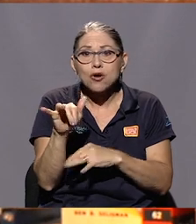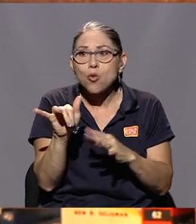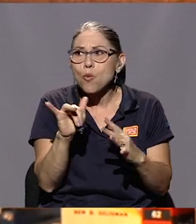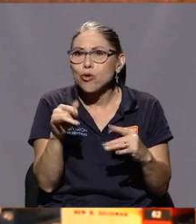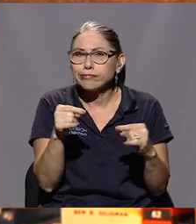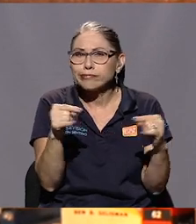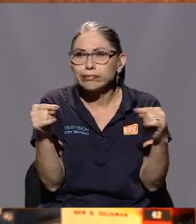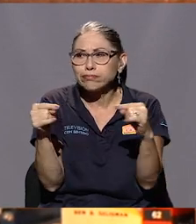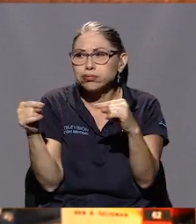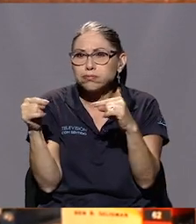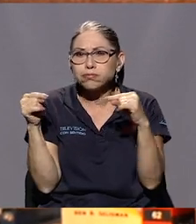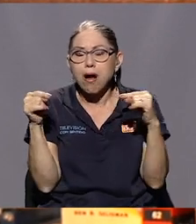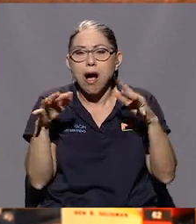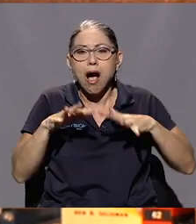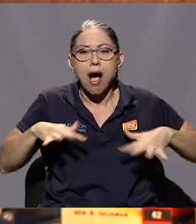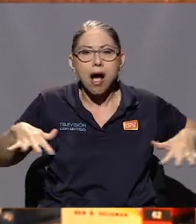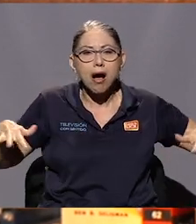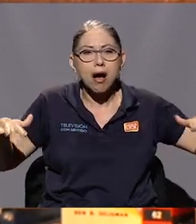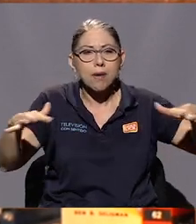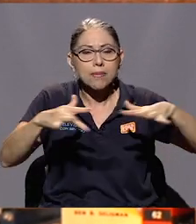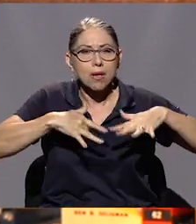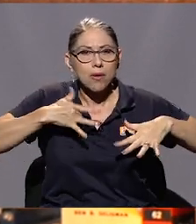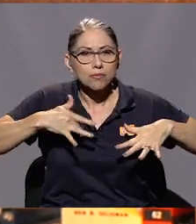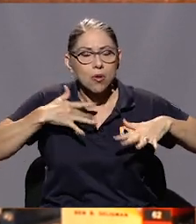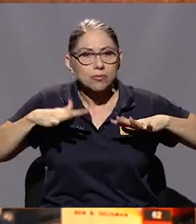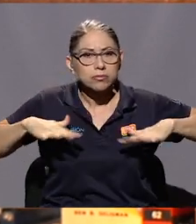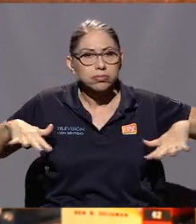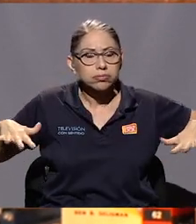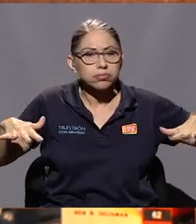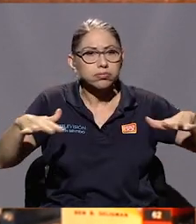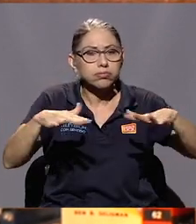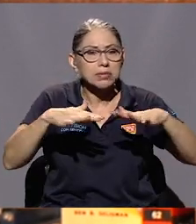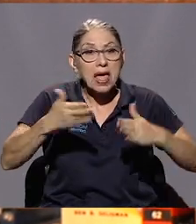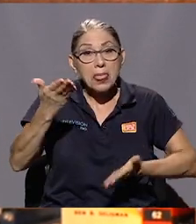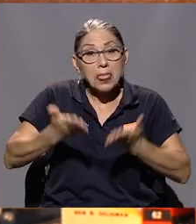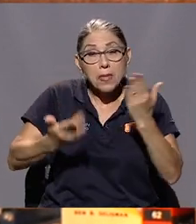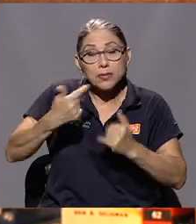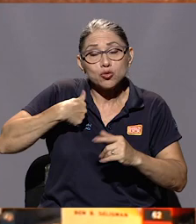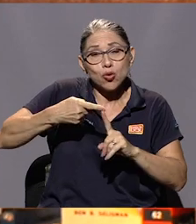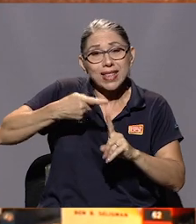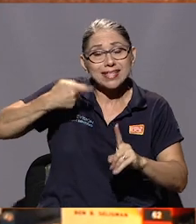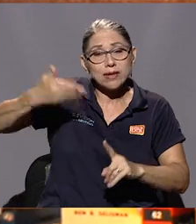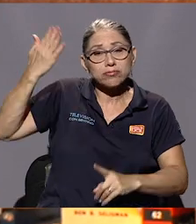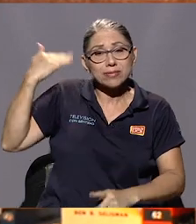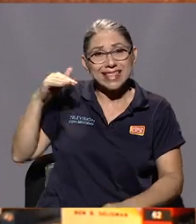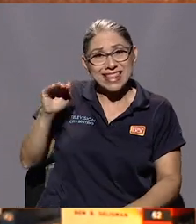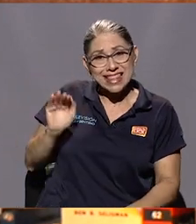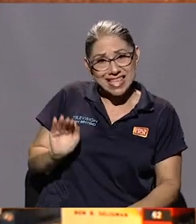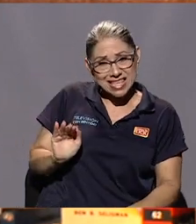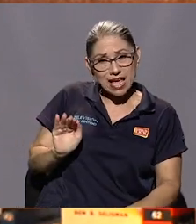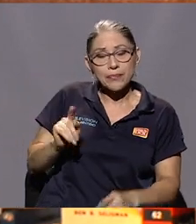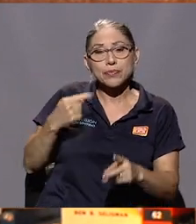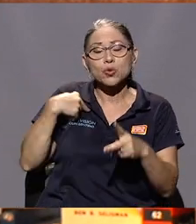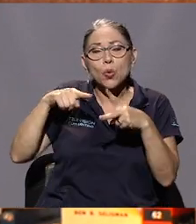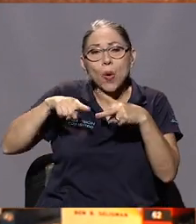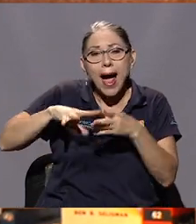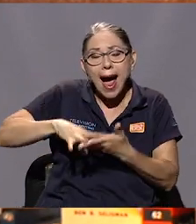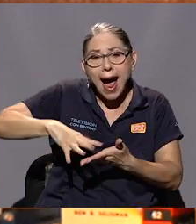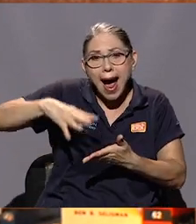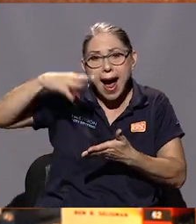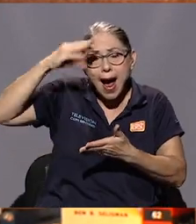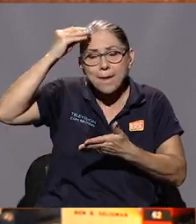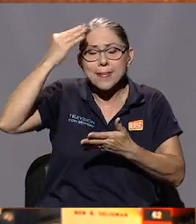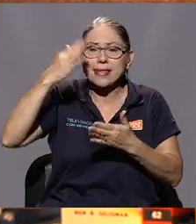vivía. Y entonces, quizás desde muy niña aprendí a